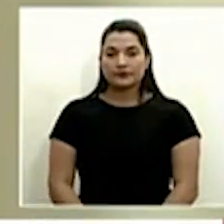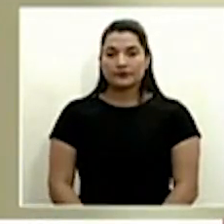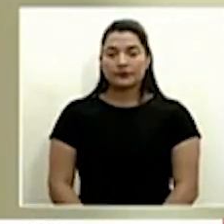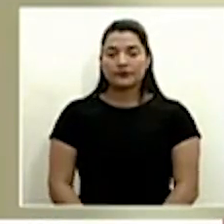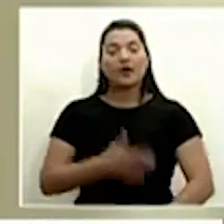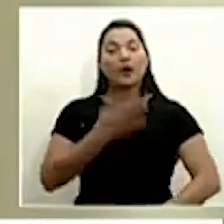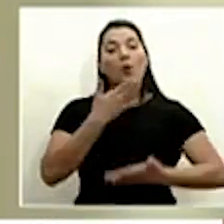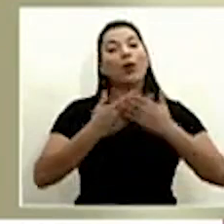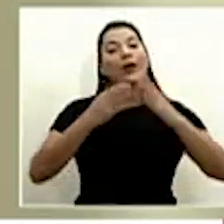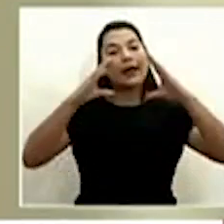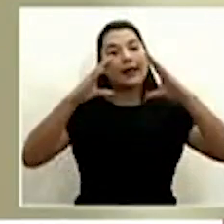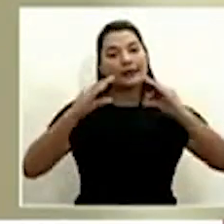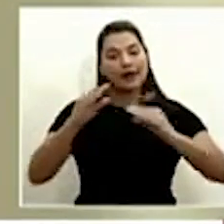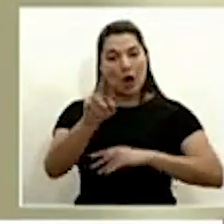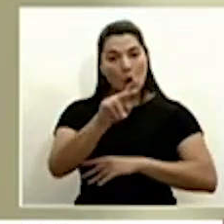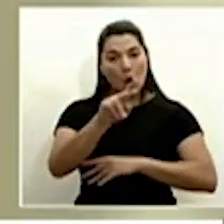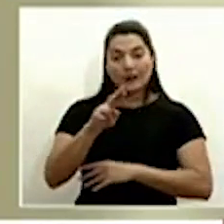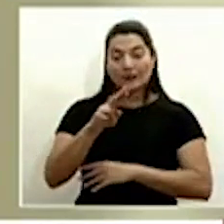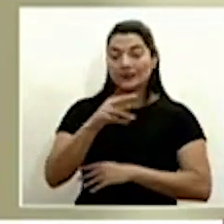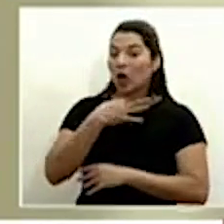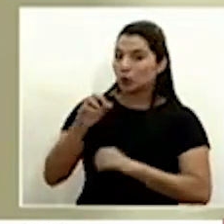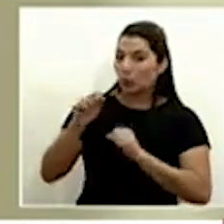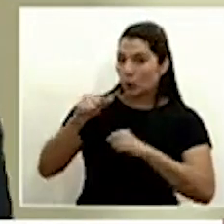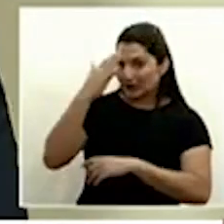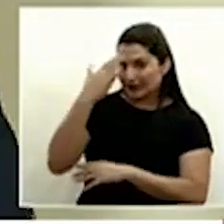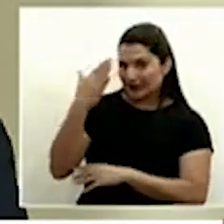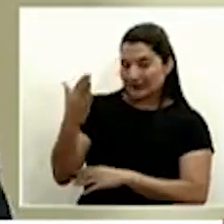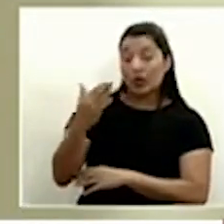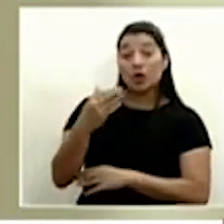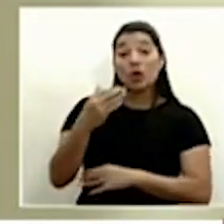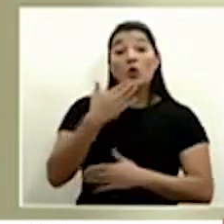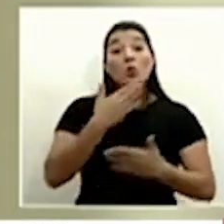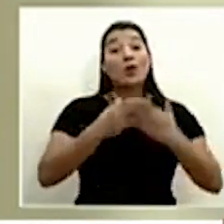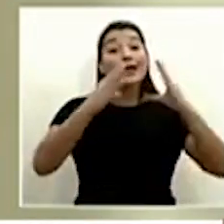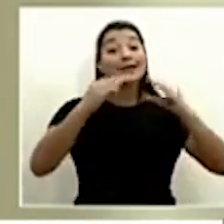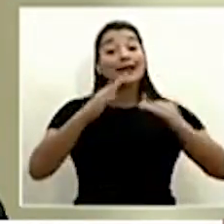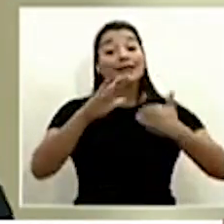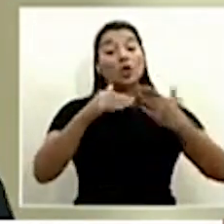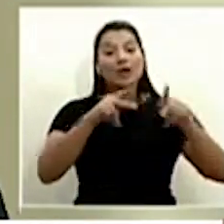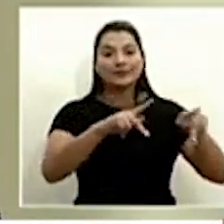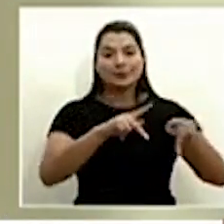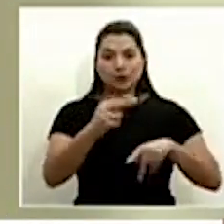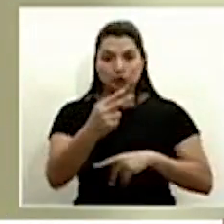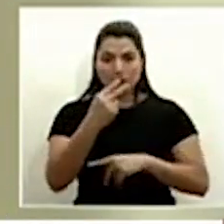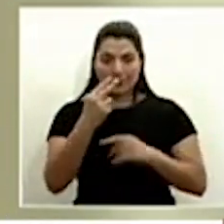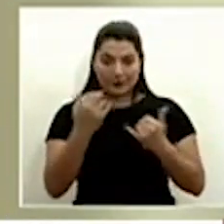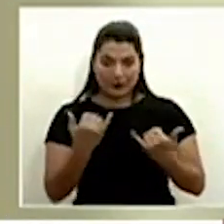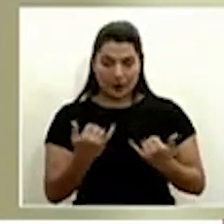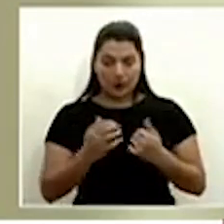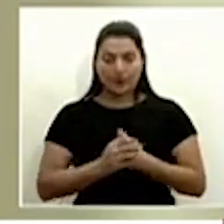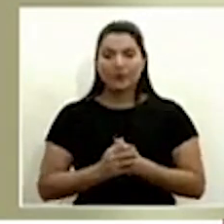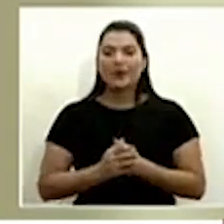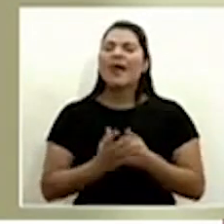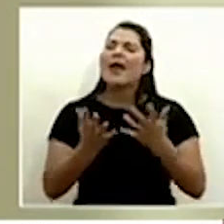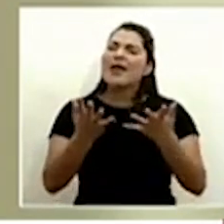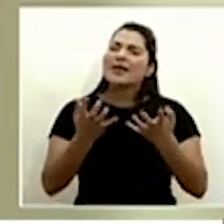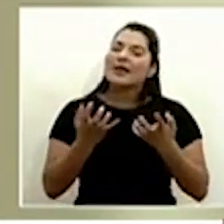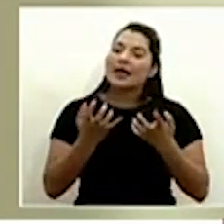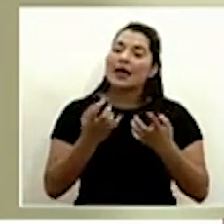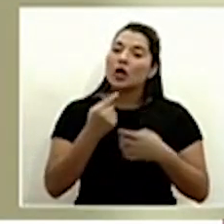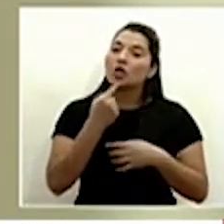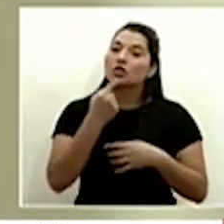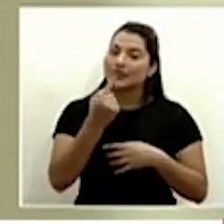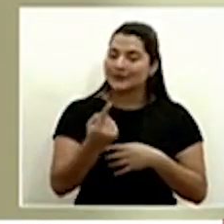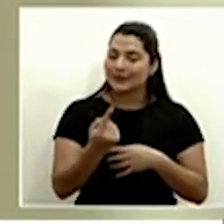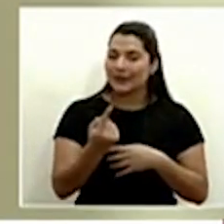Muy buenas tardes, compañeros. Justo de saludarlos a todas las personas que nos siguen, nos ven, nos escuchan. Quisiera hacerles el siguiente comentario y